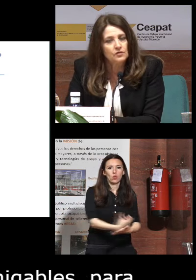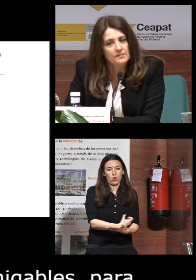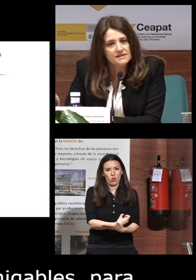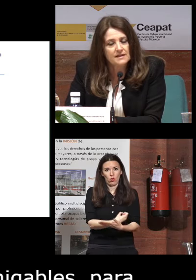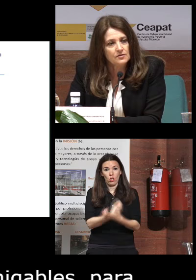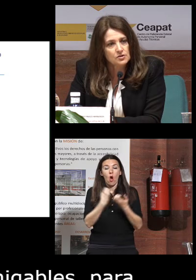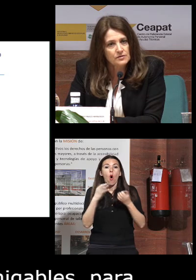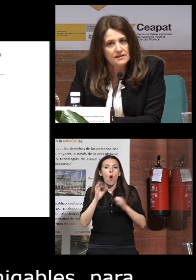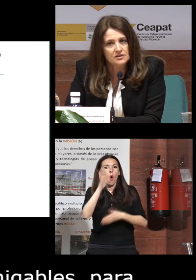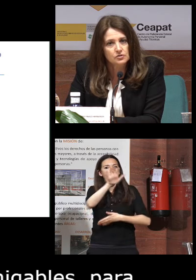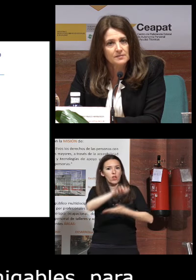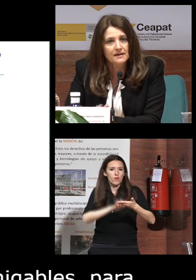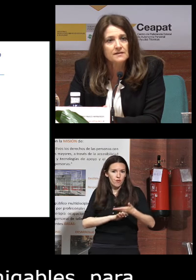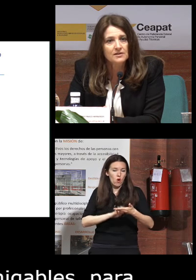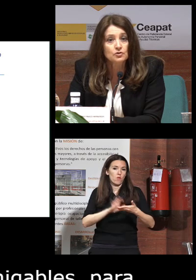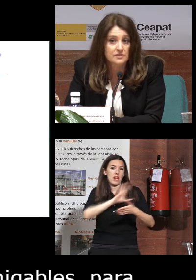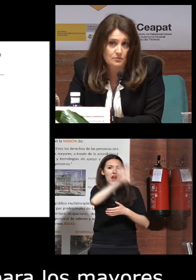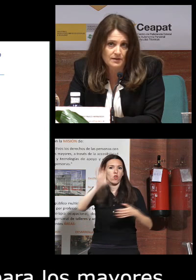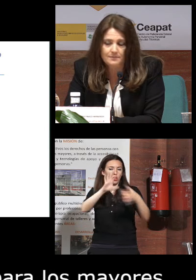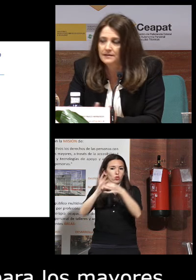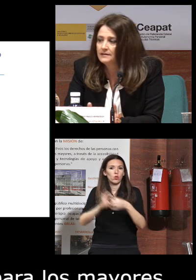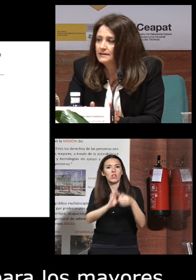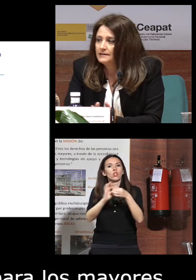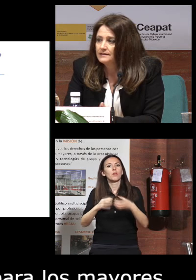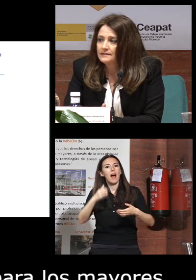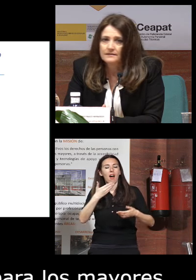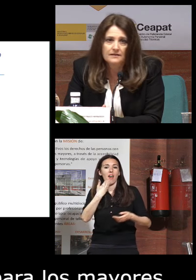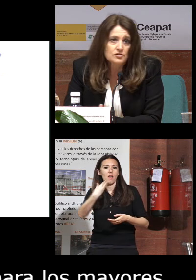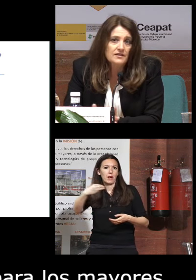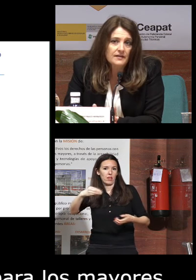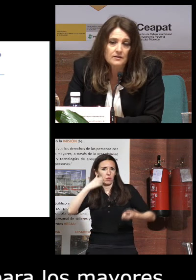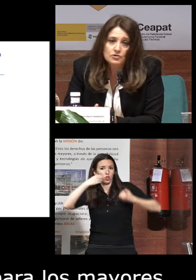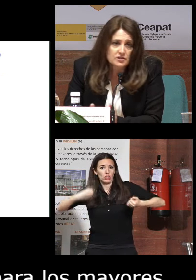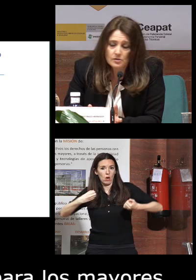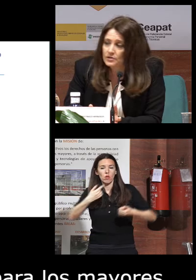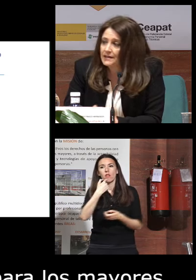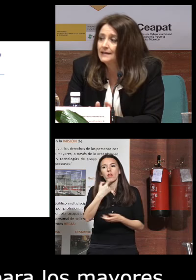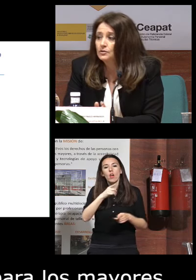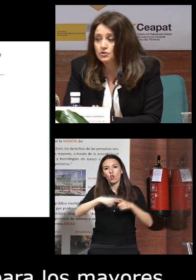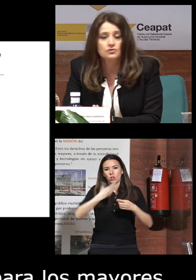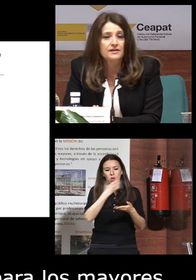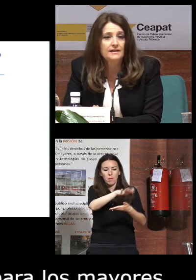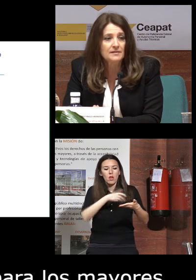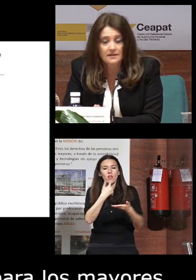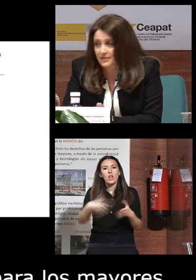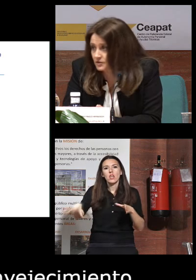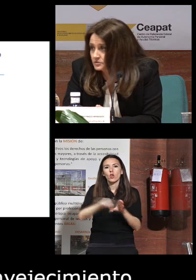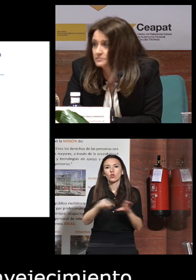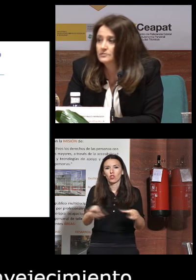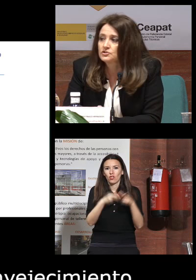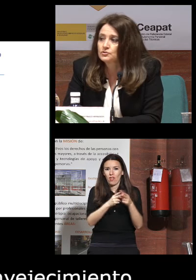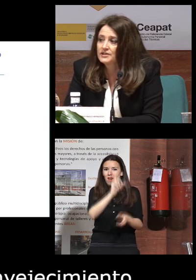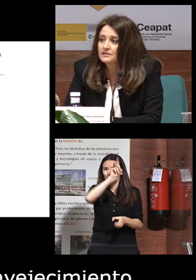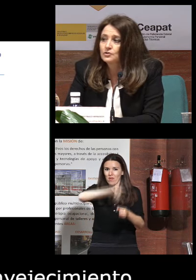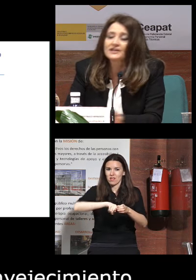informes de Naciones Unidas sobre envejecimiento saludable que nos dicen cosas como que la inclusión social y la participación